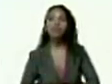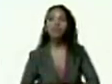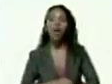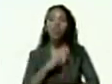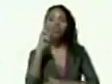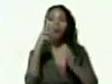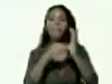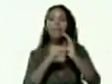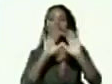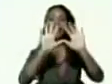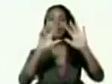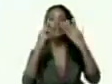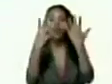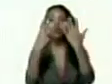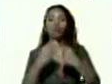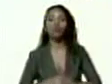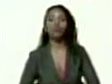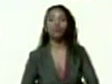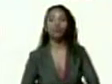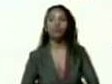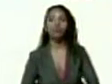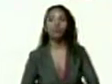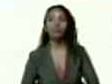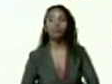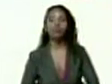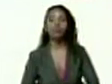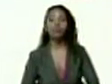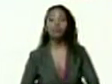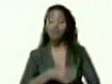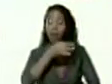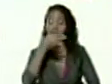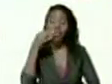2018 correcto Darío